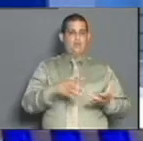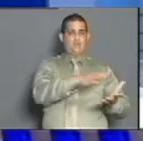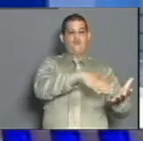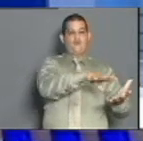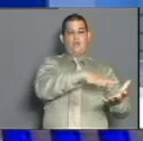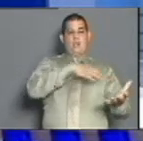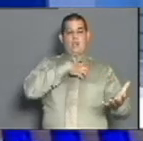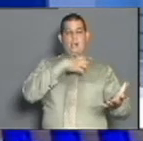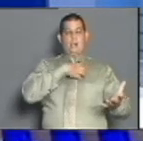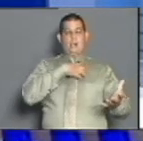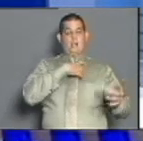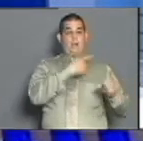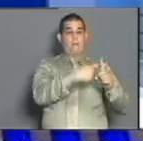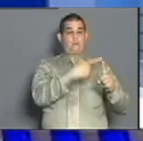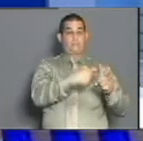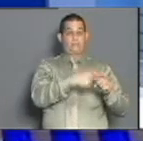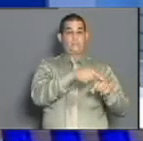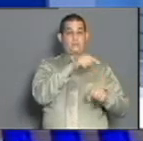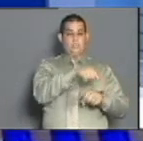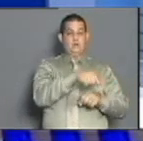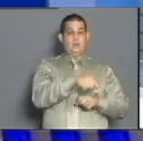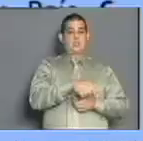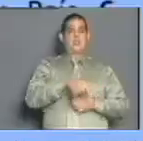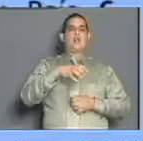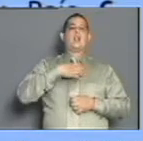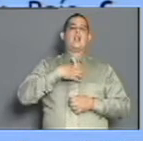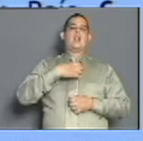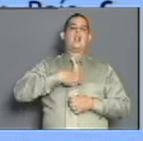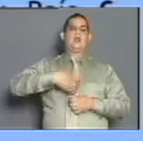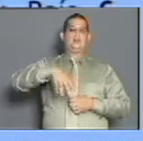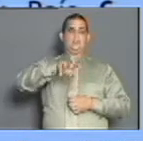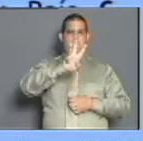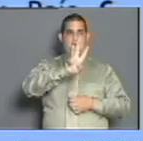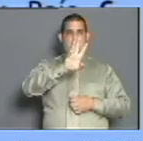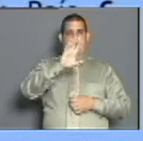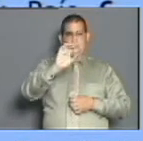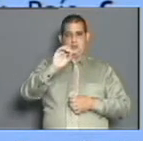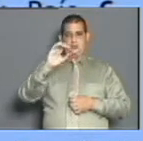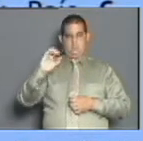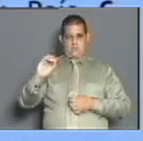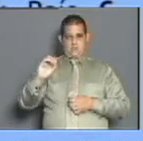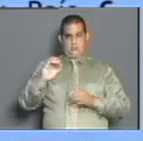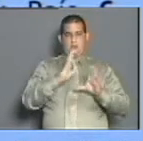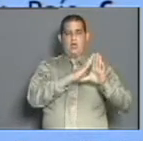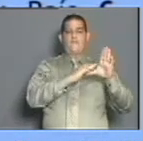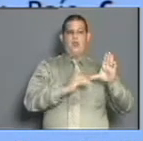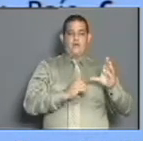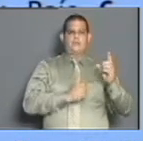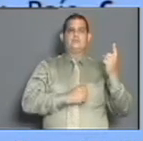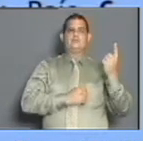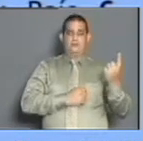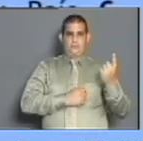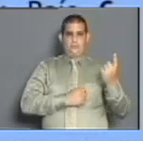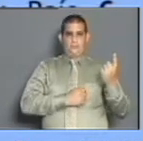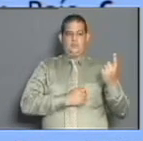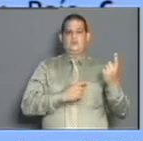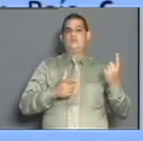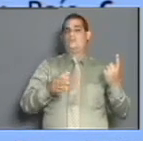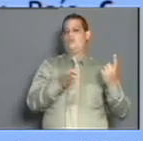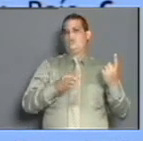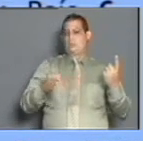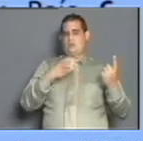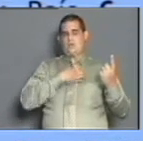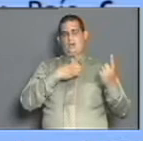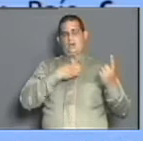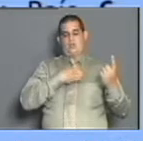de focos activos. 300 en estos momentos. Se mantiene un evento abierto en el municipio de Quibara. Pero los 14 territorios